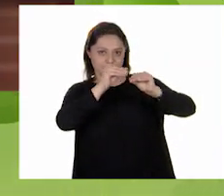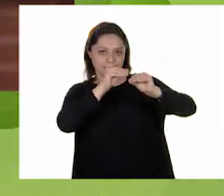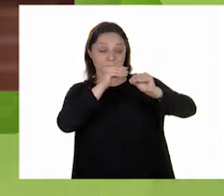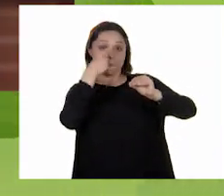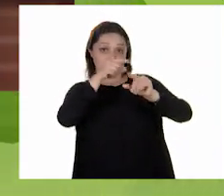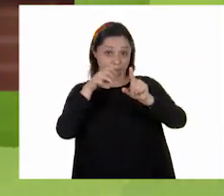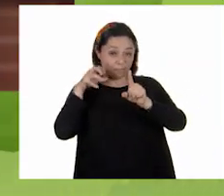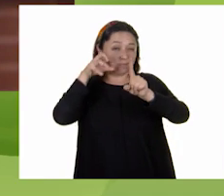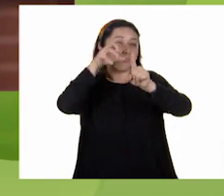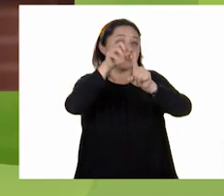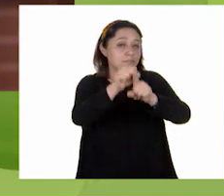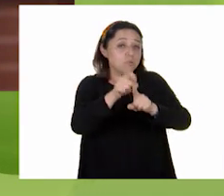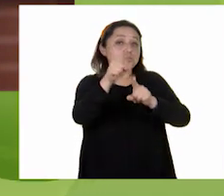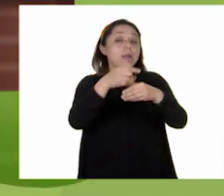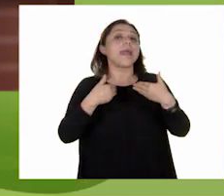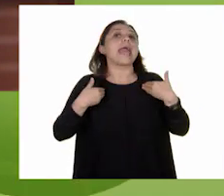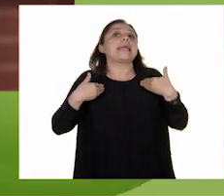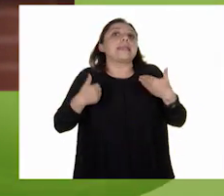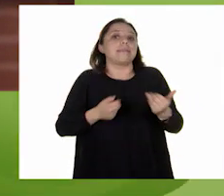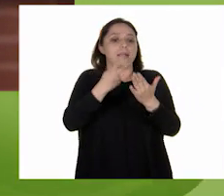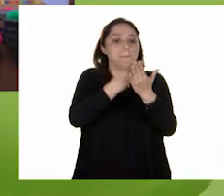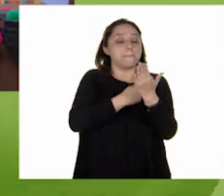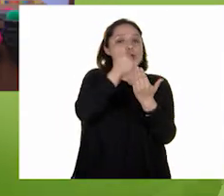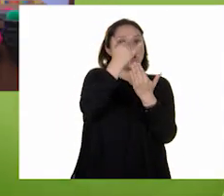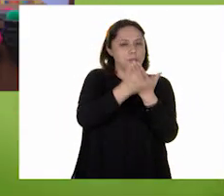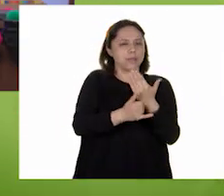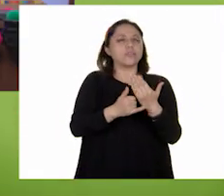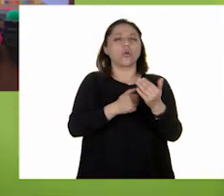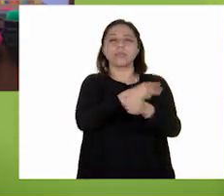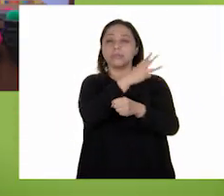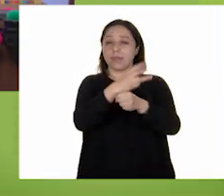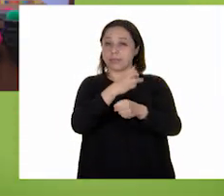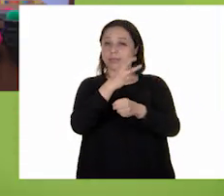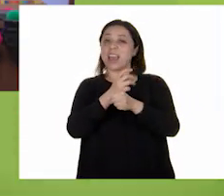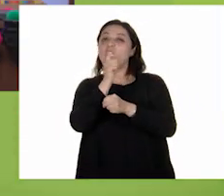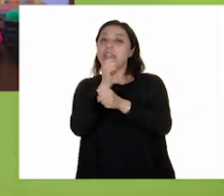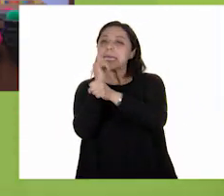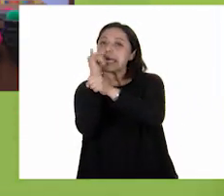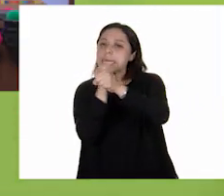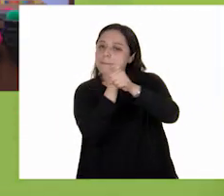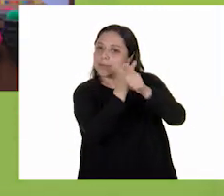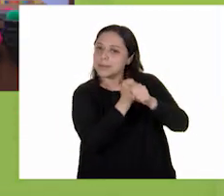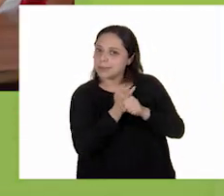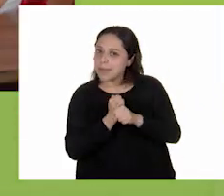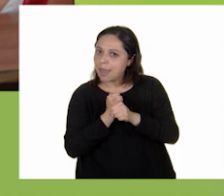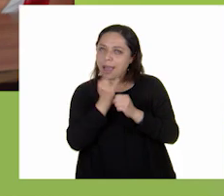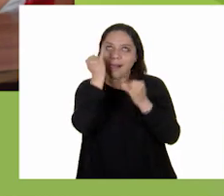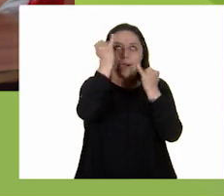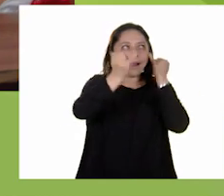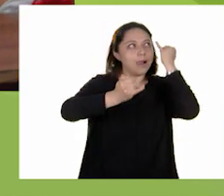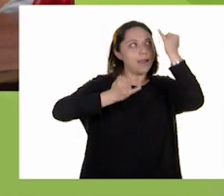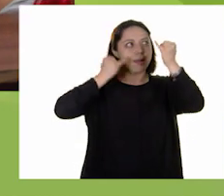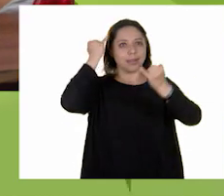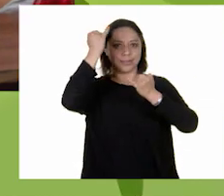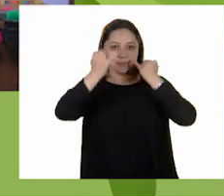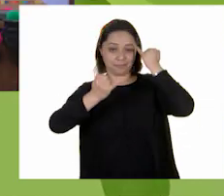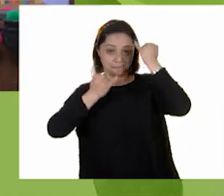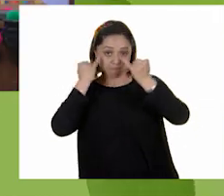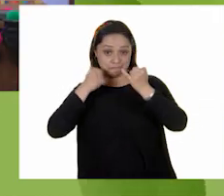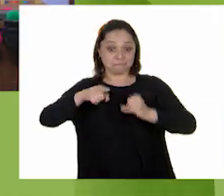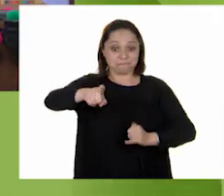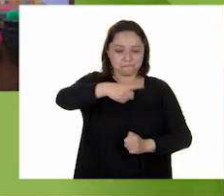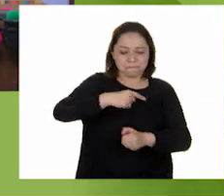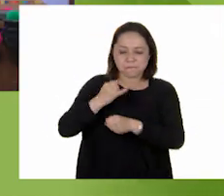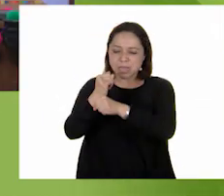debemos entender una nueva etapa del proyecto de aprendizaje. La investigación y la imaginación. Así que debemos investigar